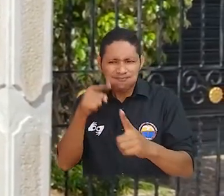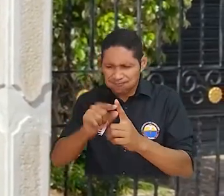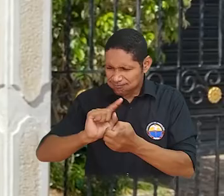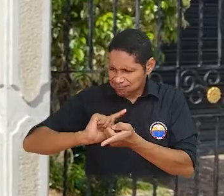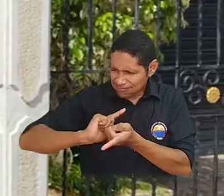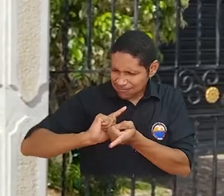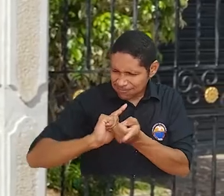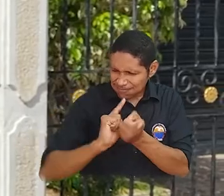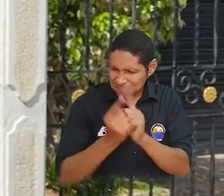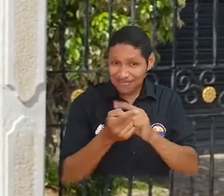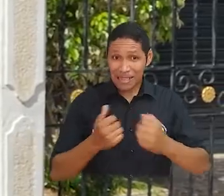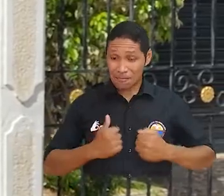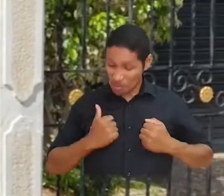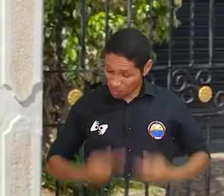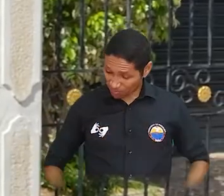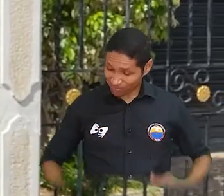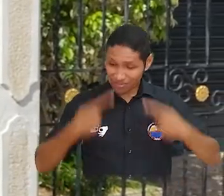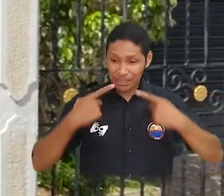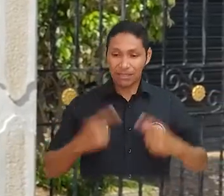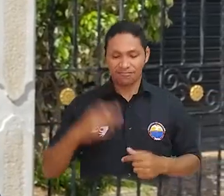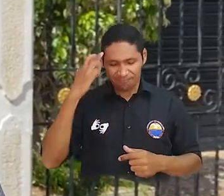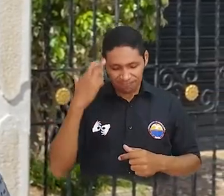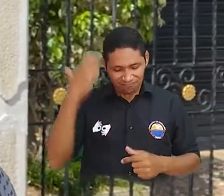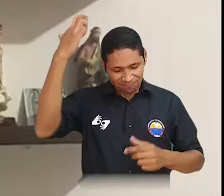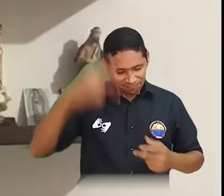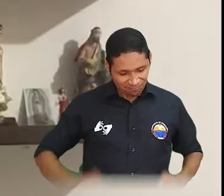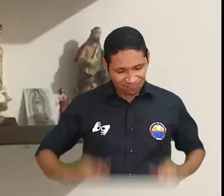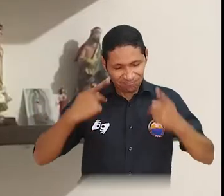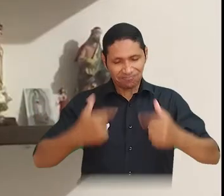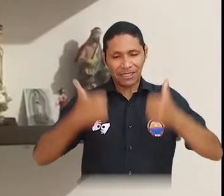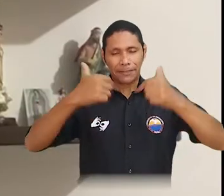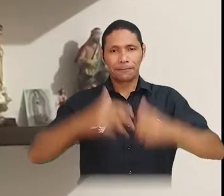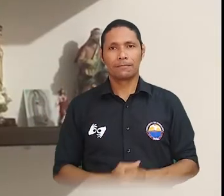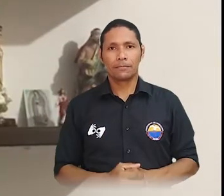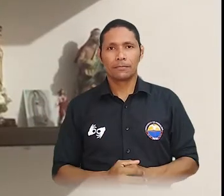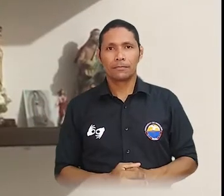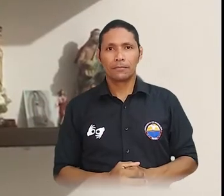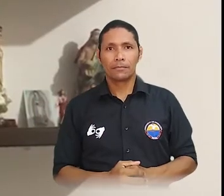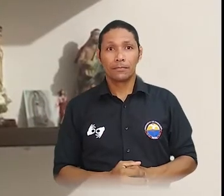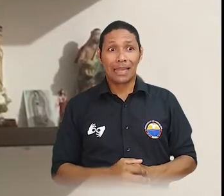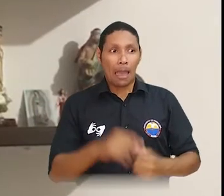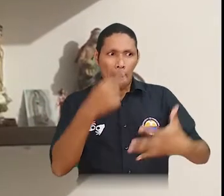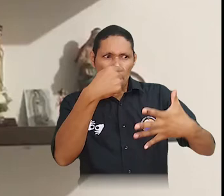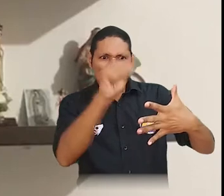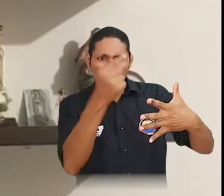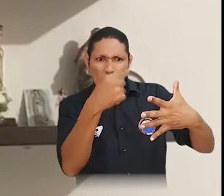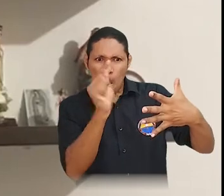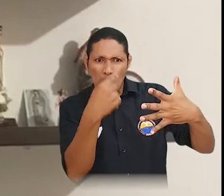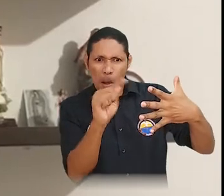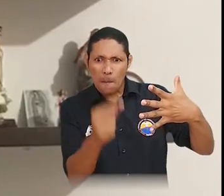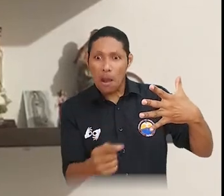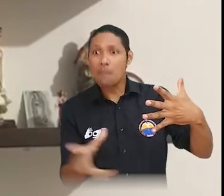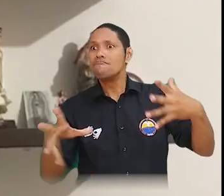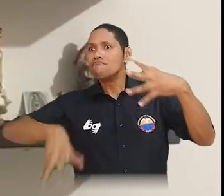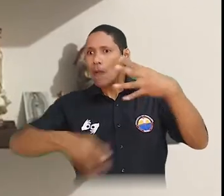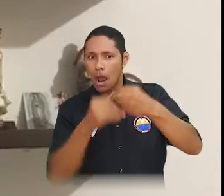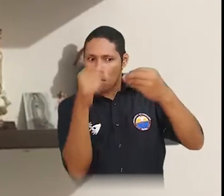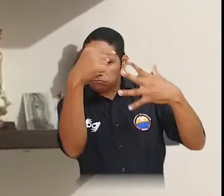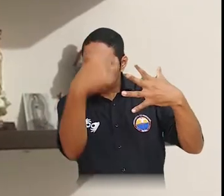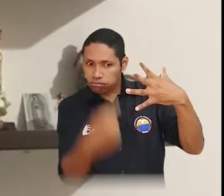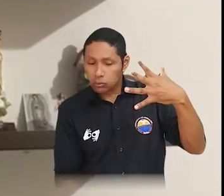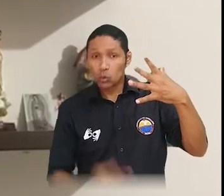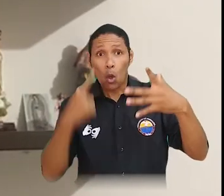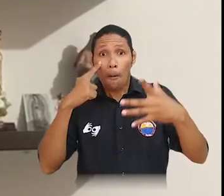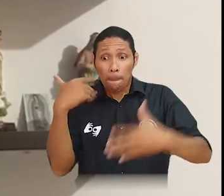transformación personal y profesional. Esto y otros aspectos ratifican mi compromiso al